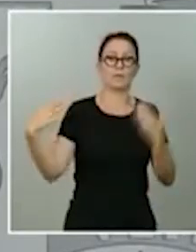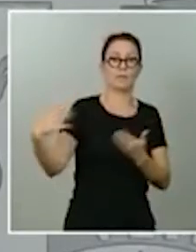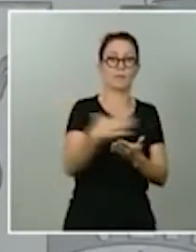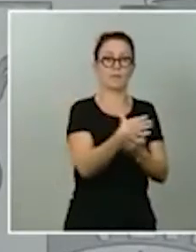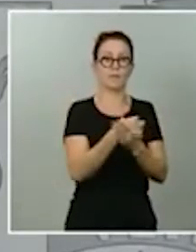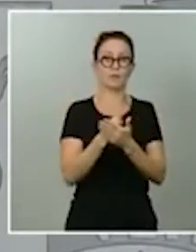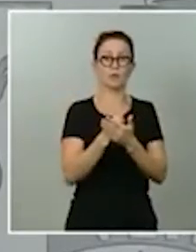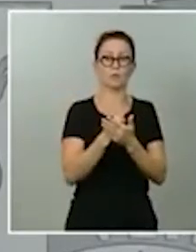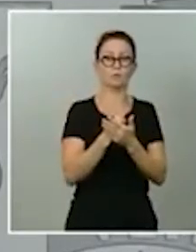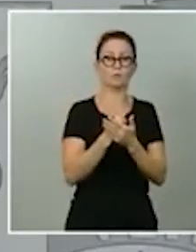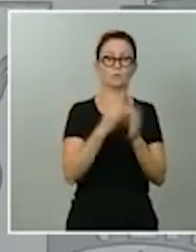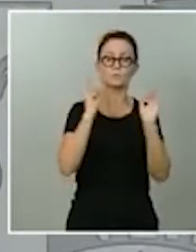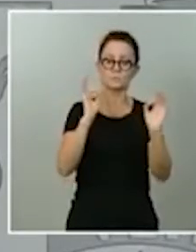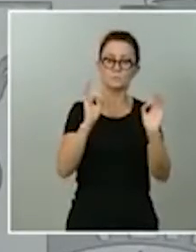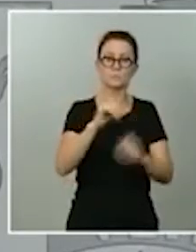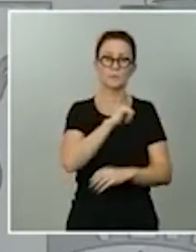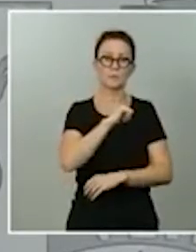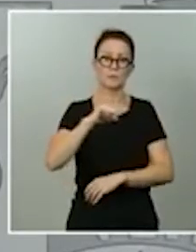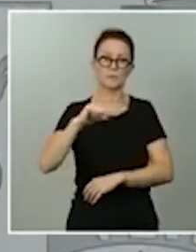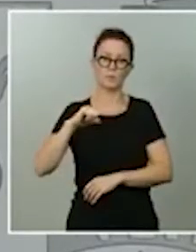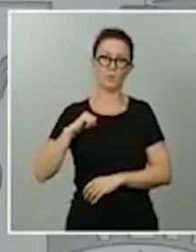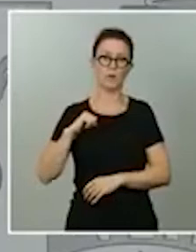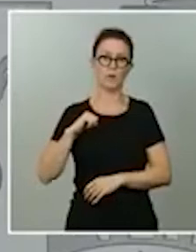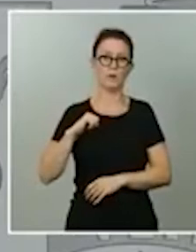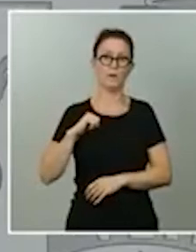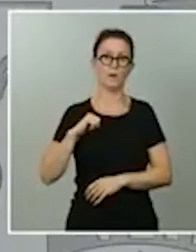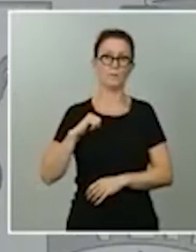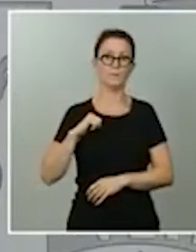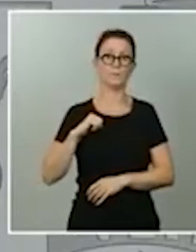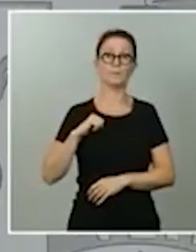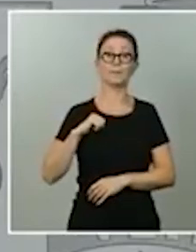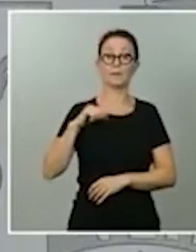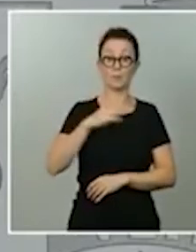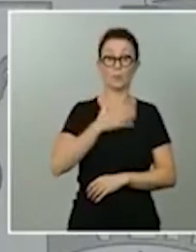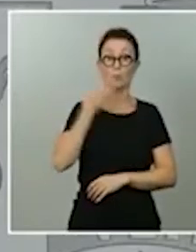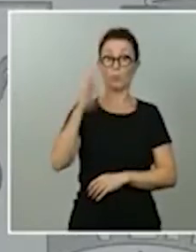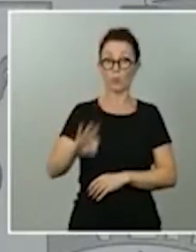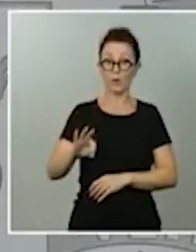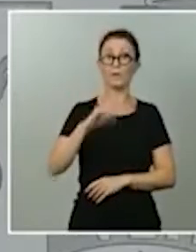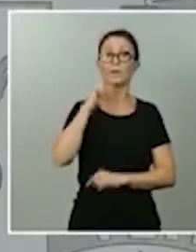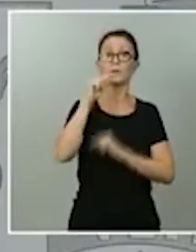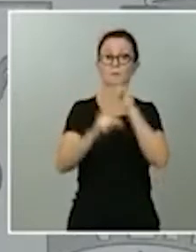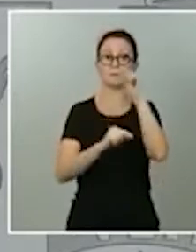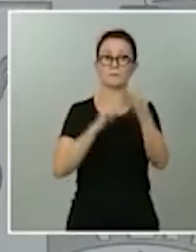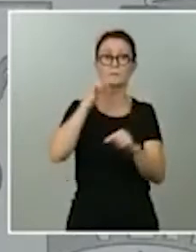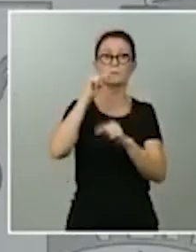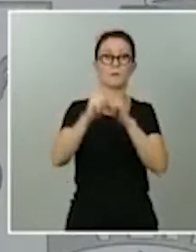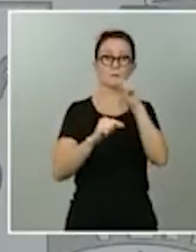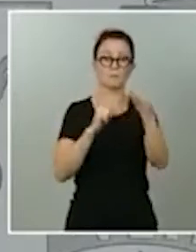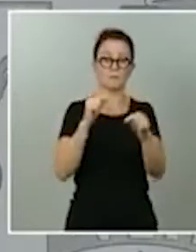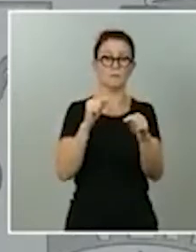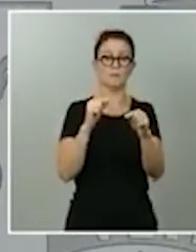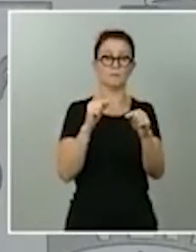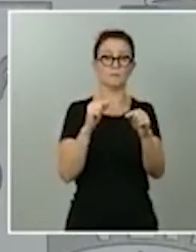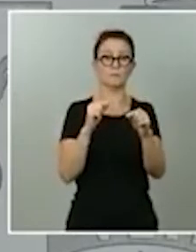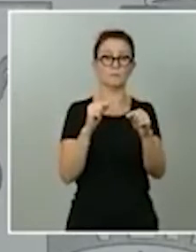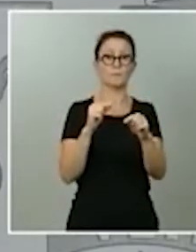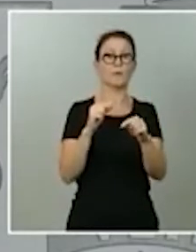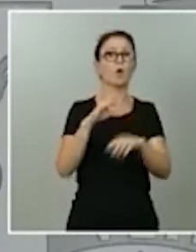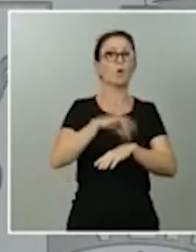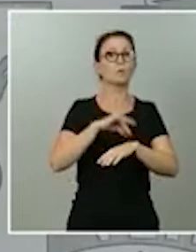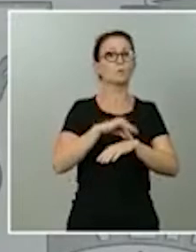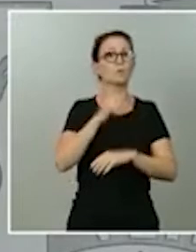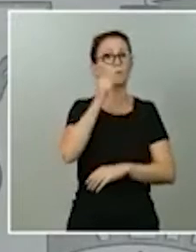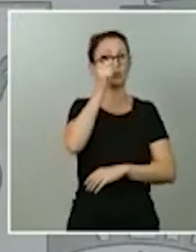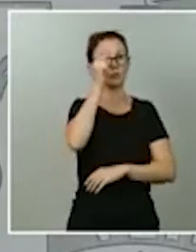de aquellos que ahora mismo son objeto de transmisión del virus y creo que el doctor Simón además ha hecho mucha